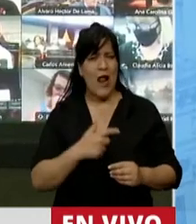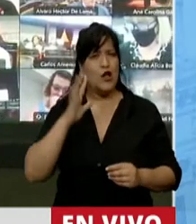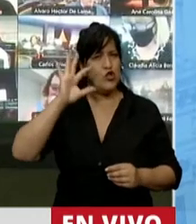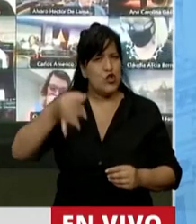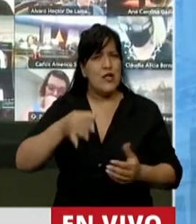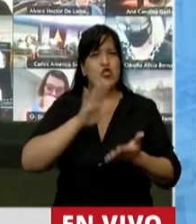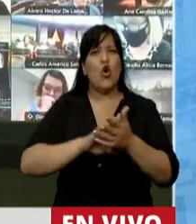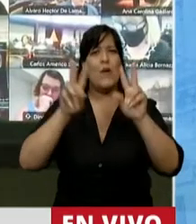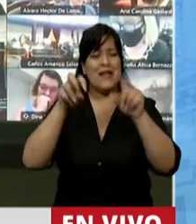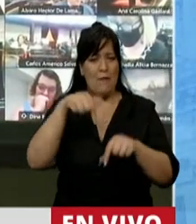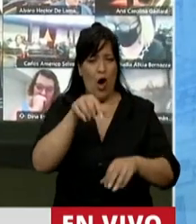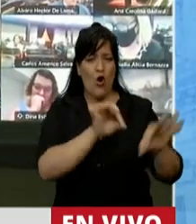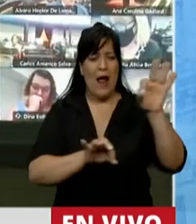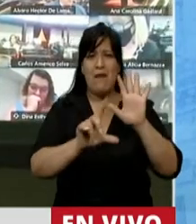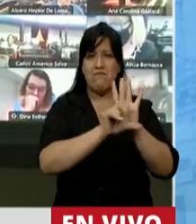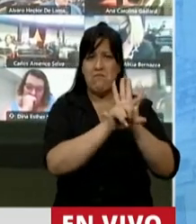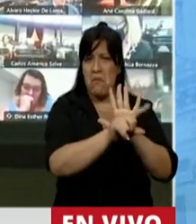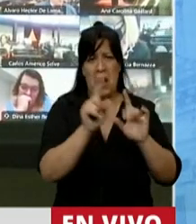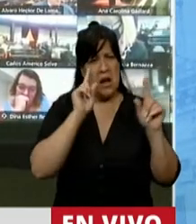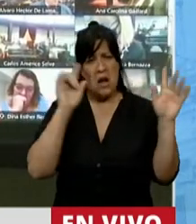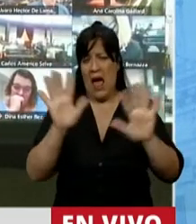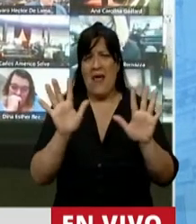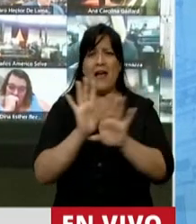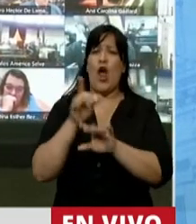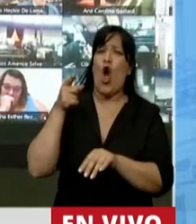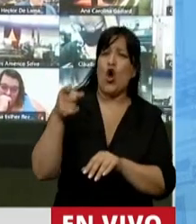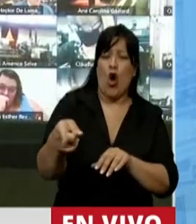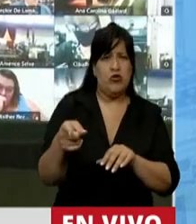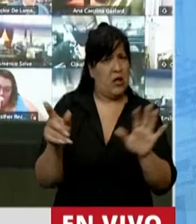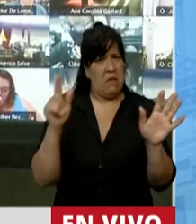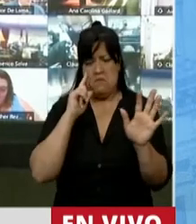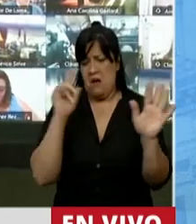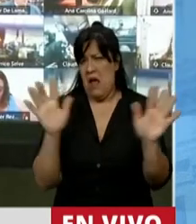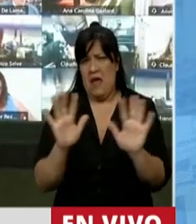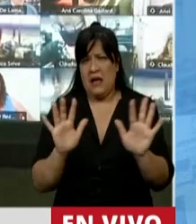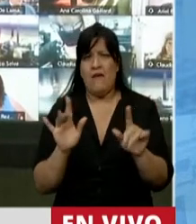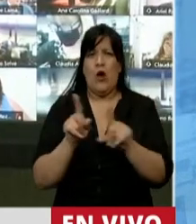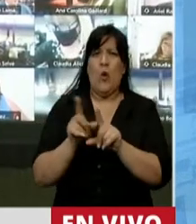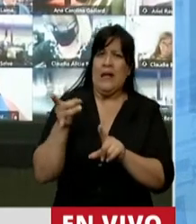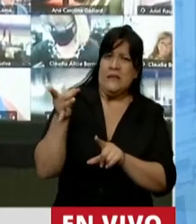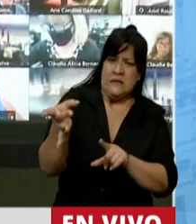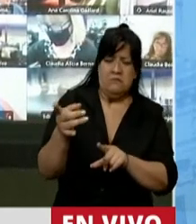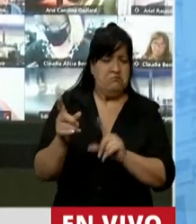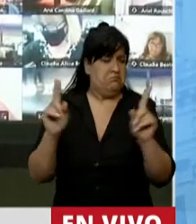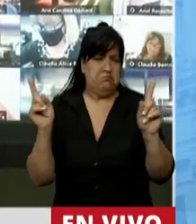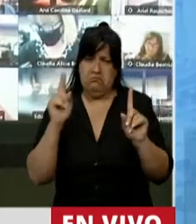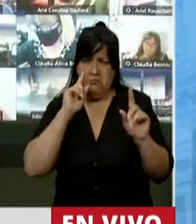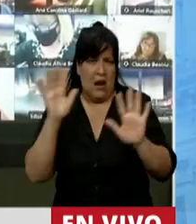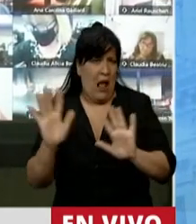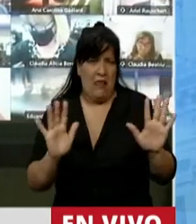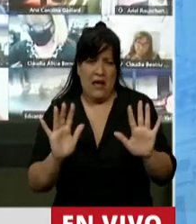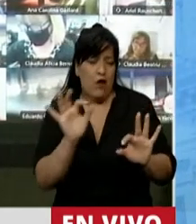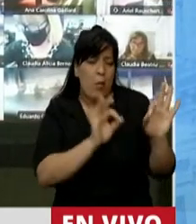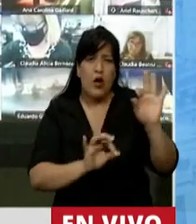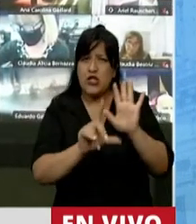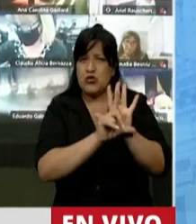legislativa no tiene nada que ver con ir en contra de alguien, con atacar a alguien o ir en contra